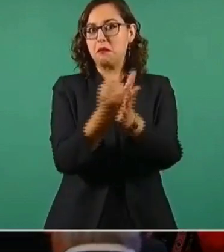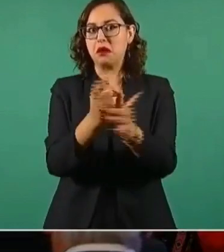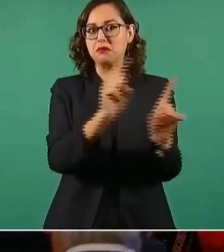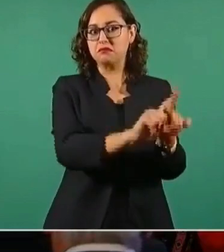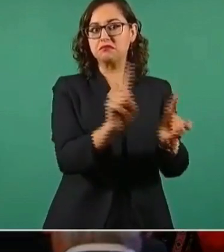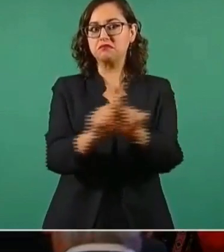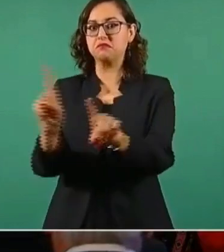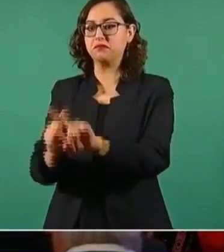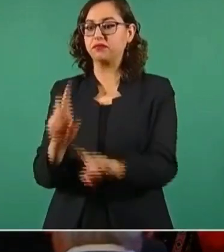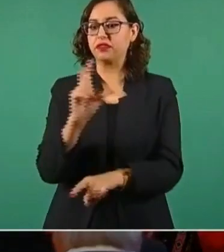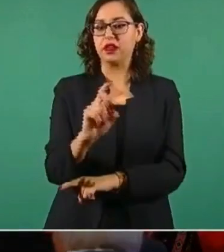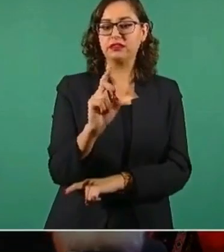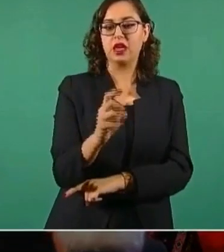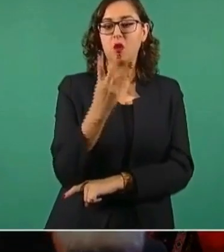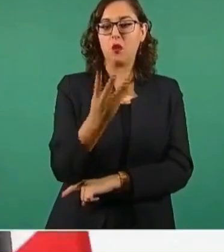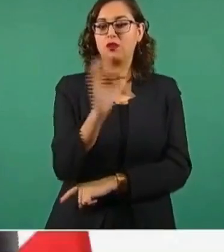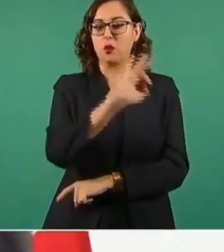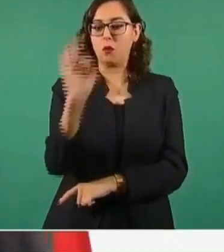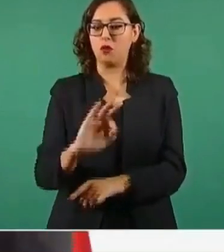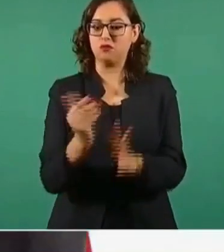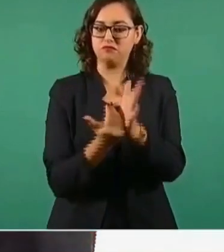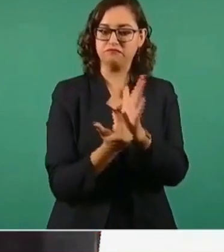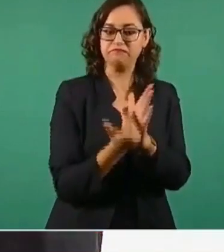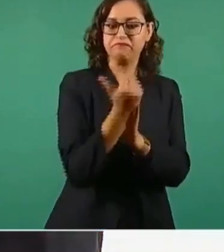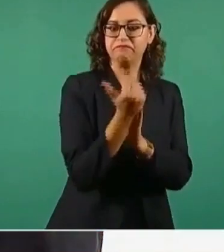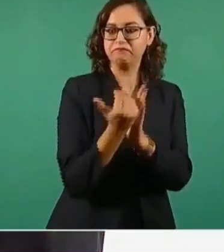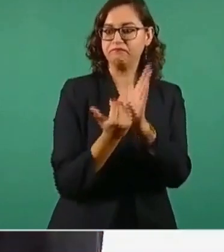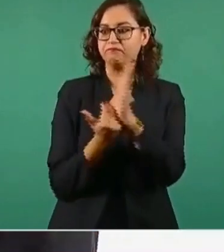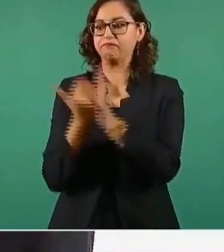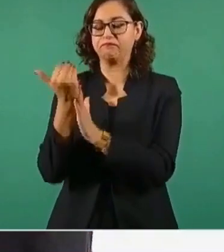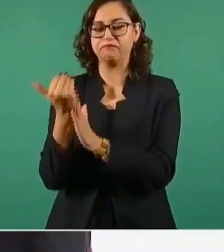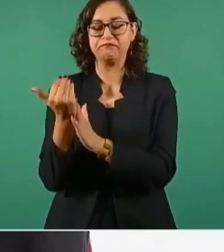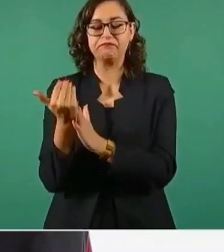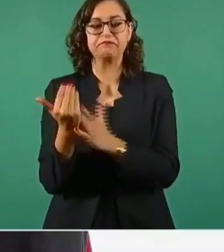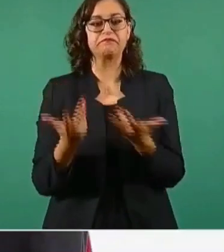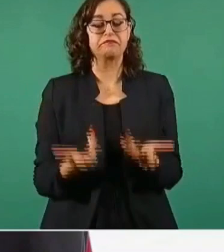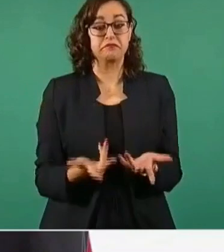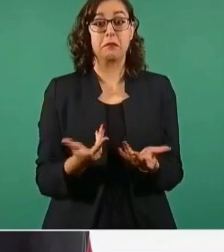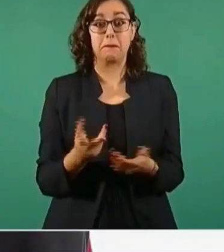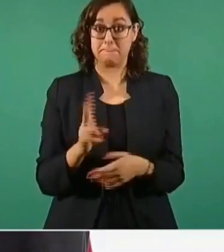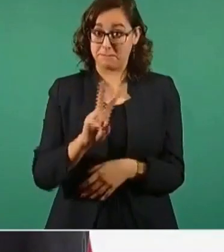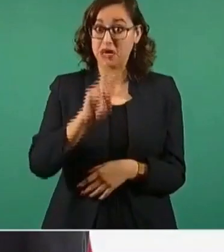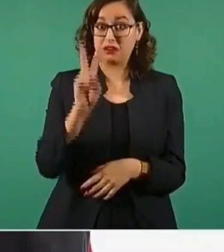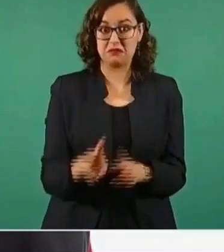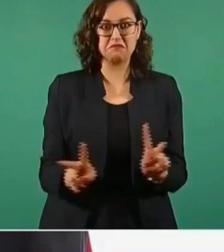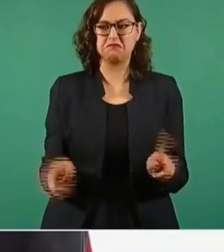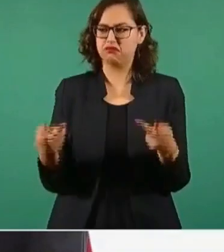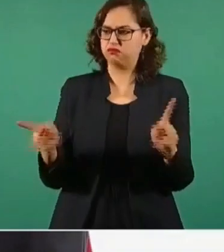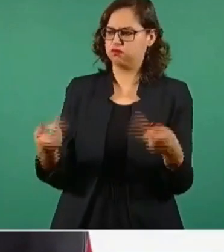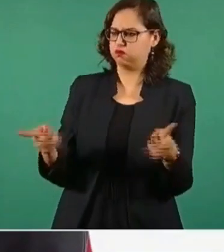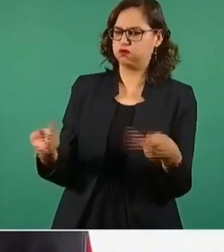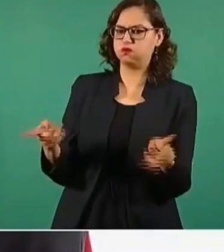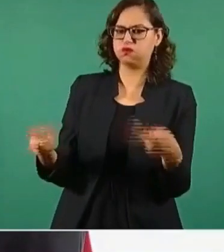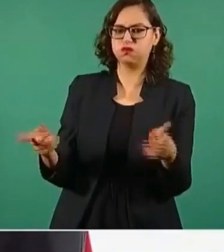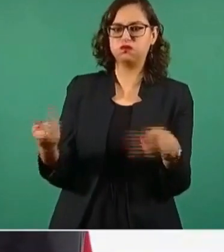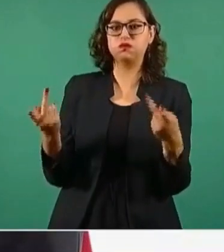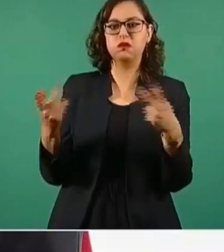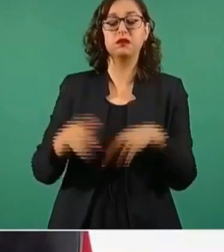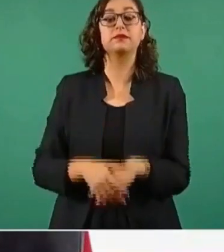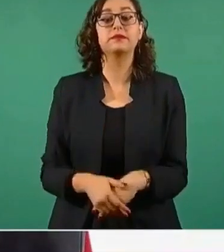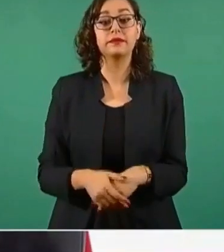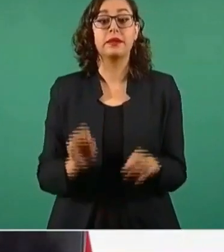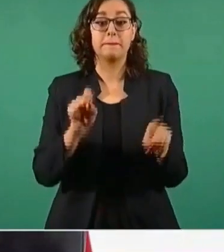34 por ciento de enero a agosto de 2021, respecto al mismo